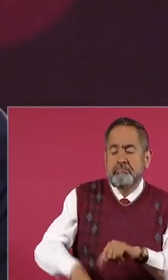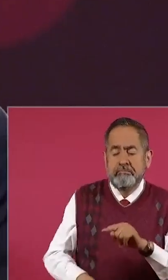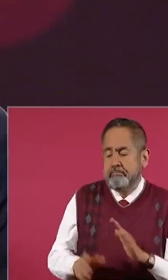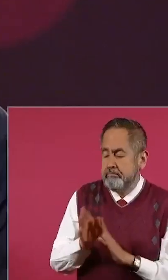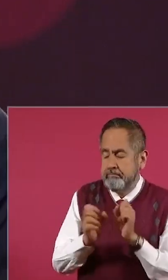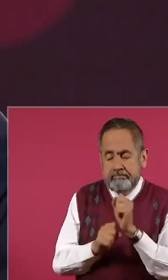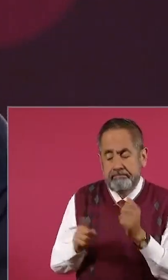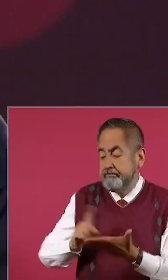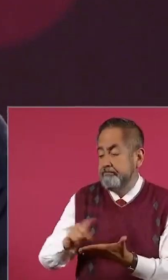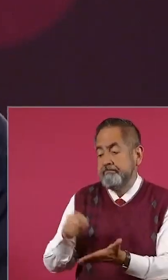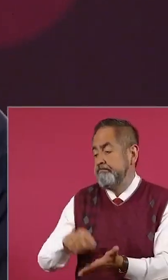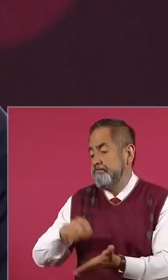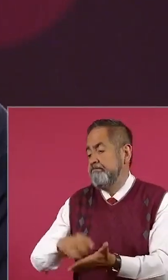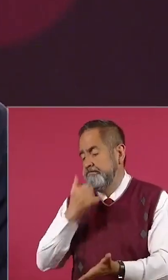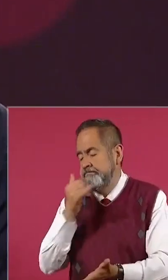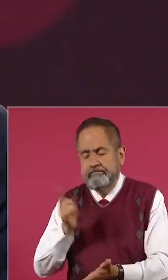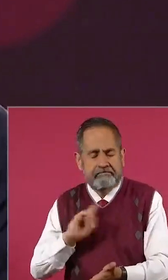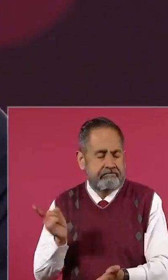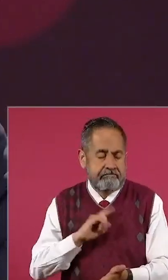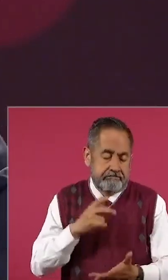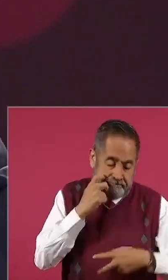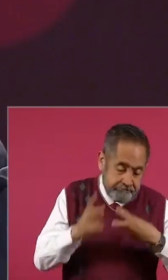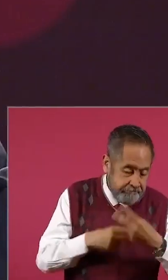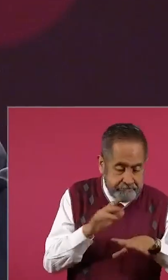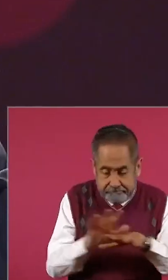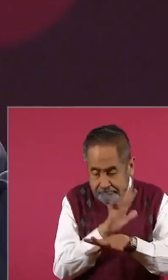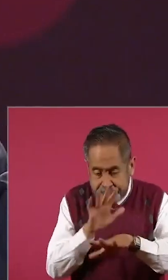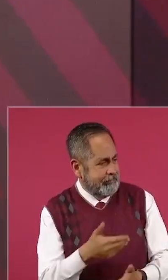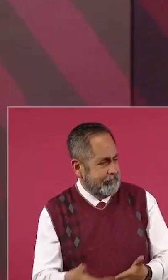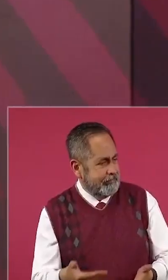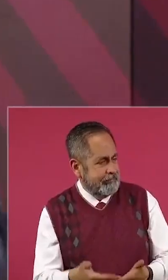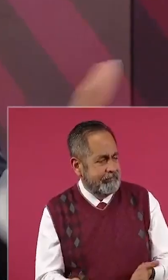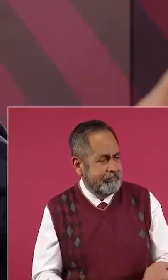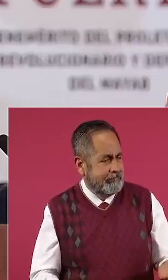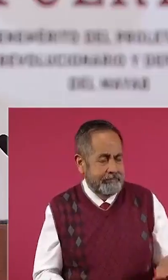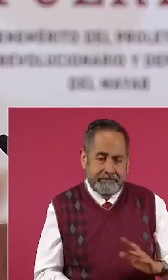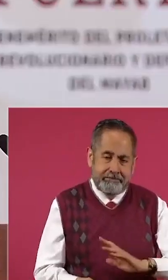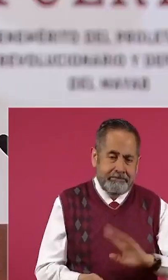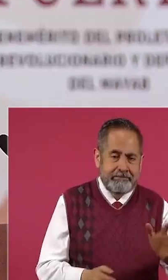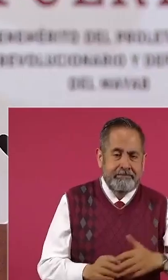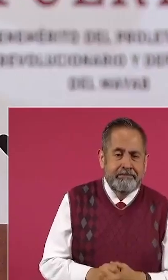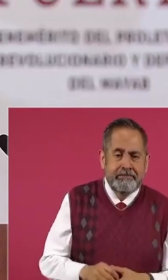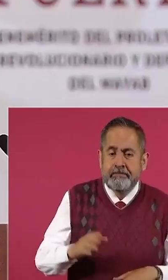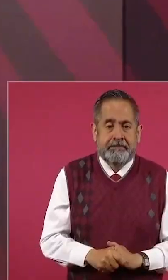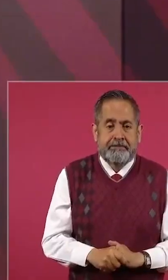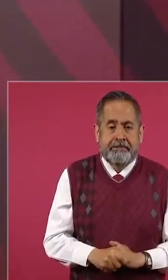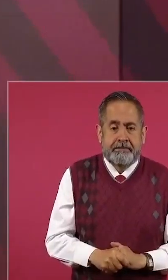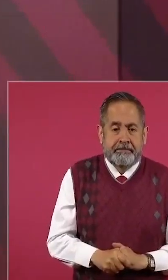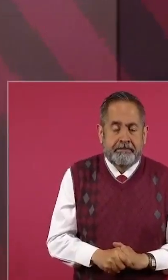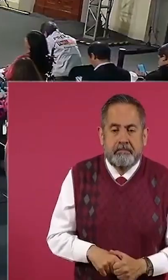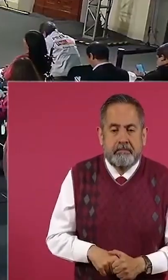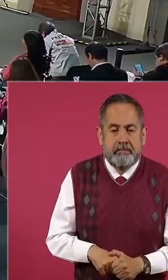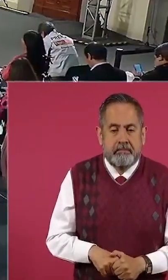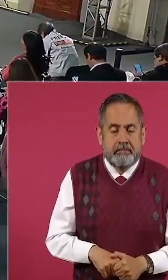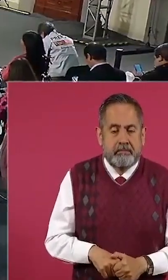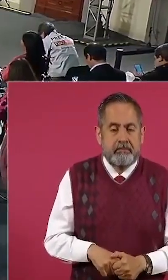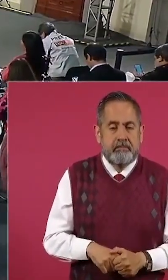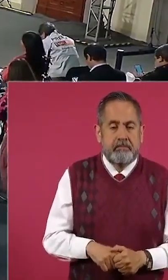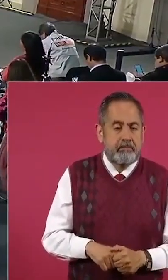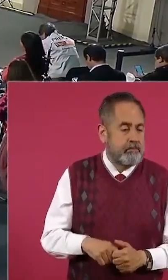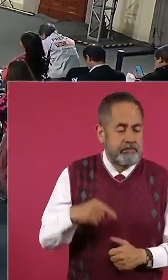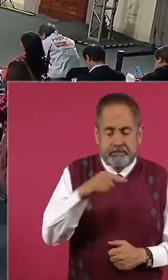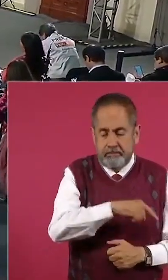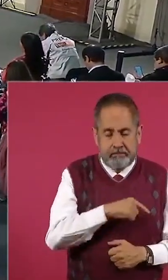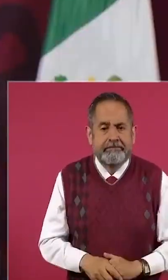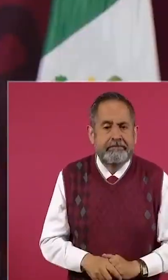Constitución, las leyes y modificar los procedimientos? Nada más por el enojo, por no coincidir